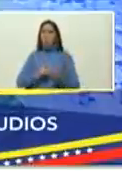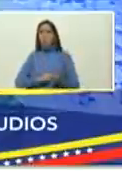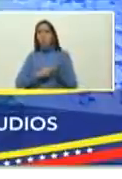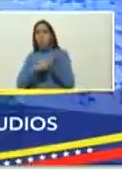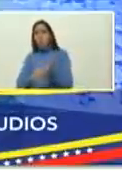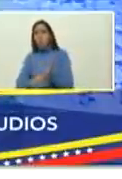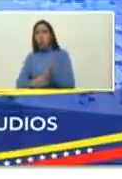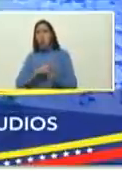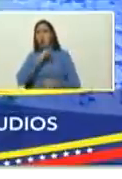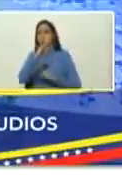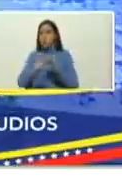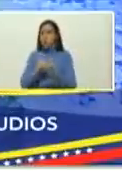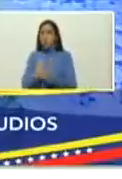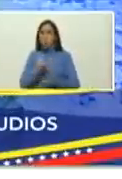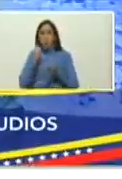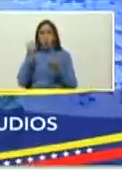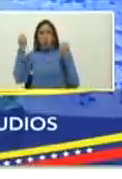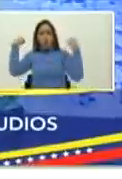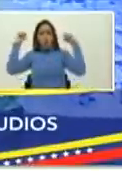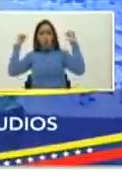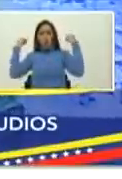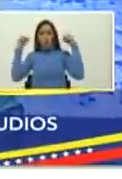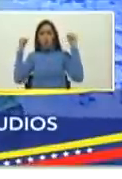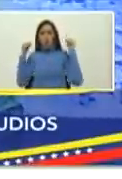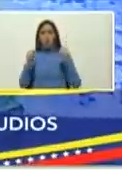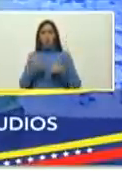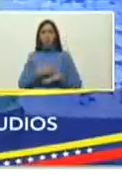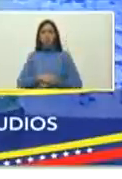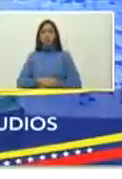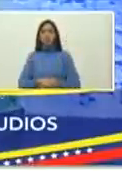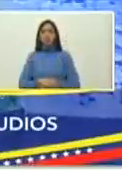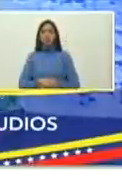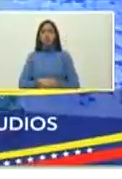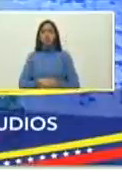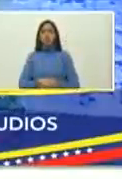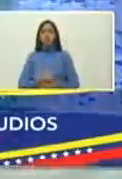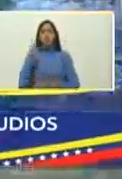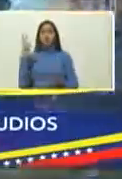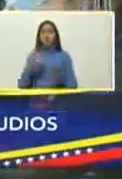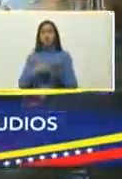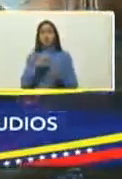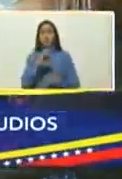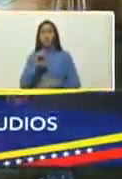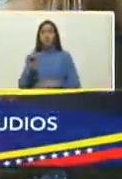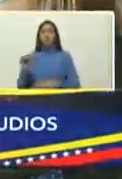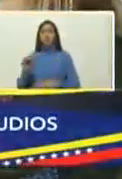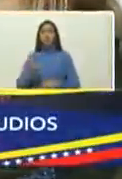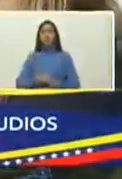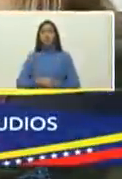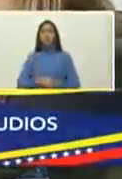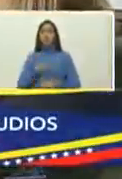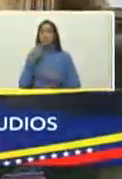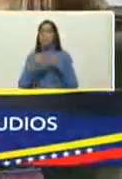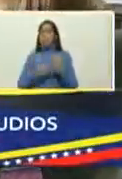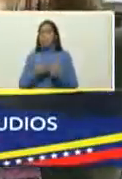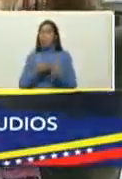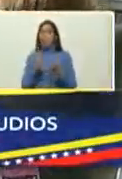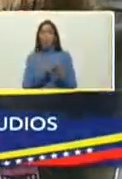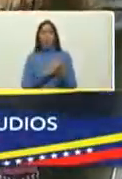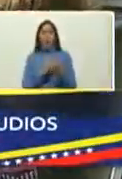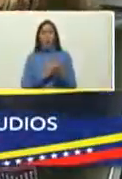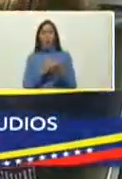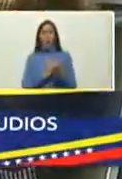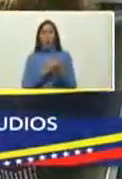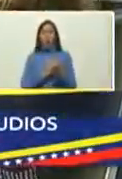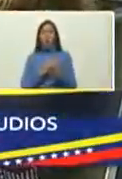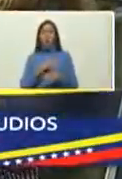premio internacional de ensayo Mariano Picón Salas 2020 por su obra It's a